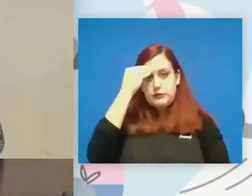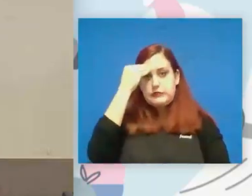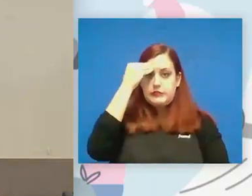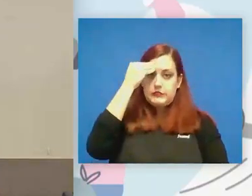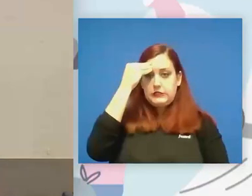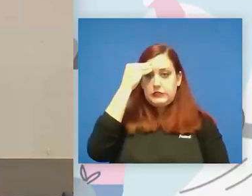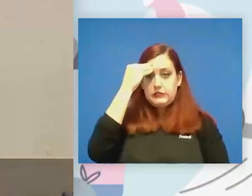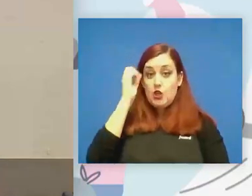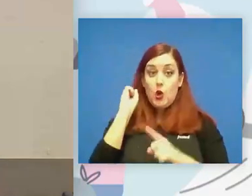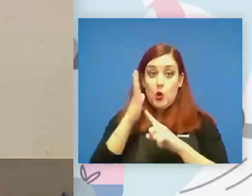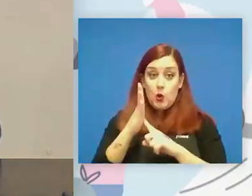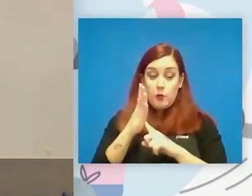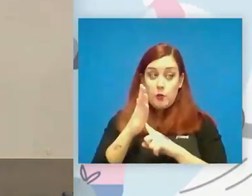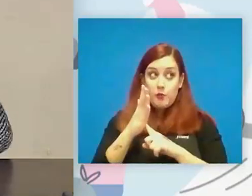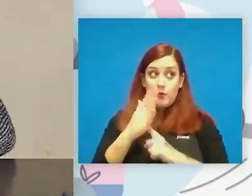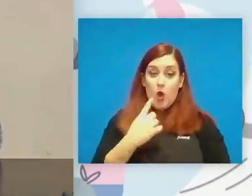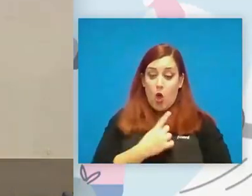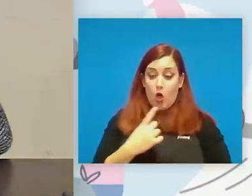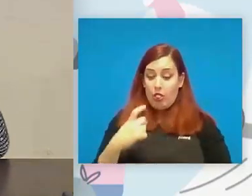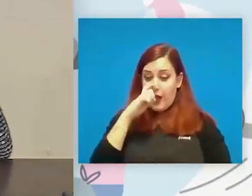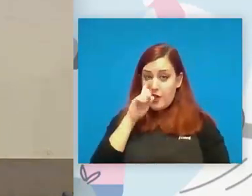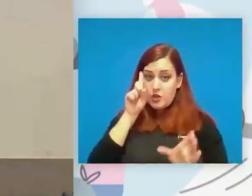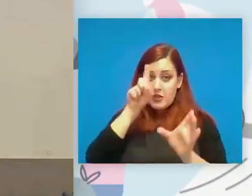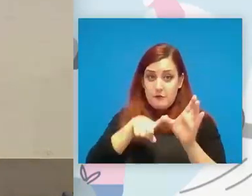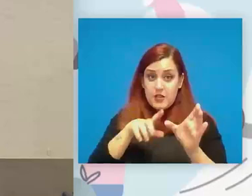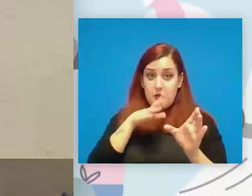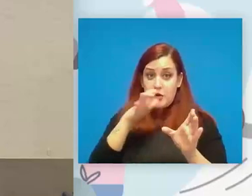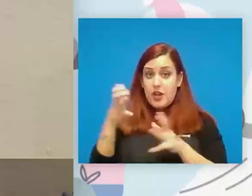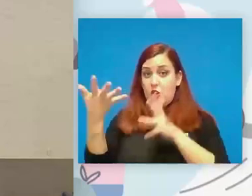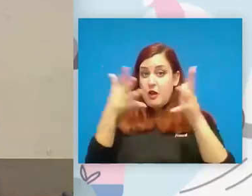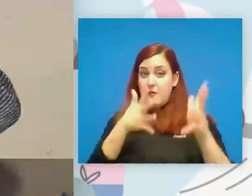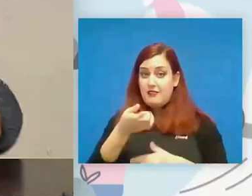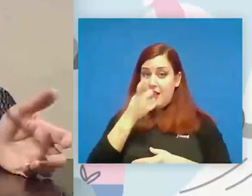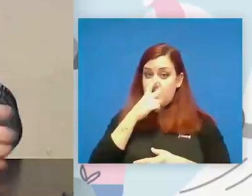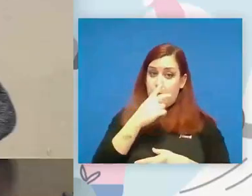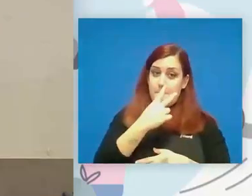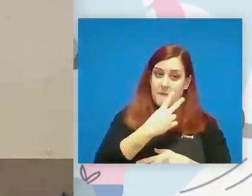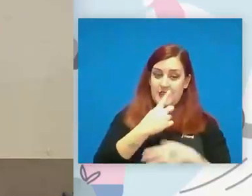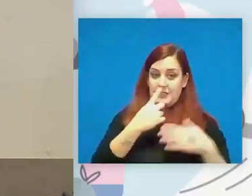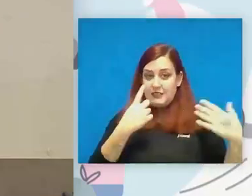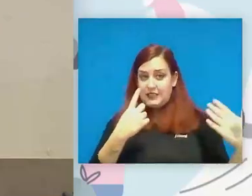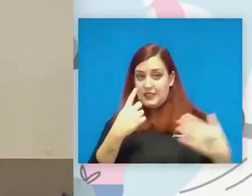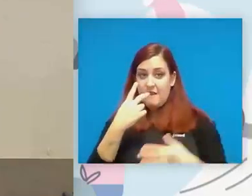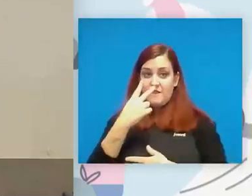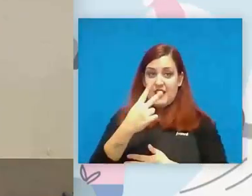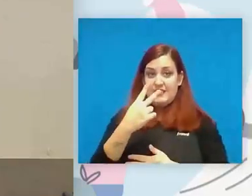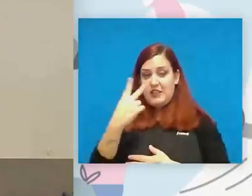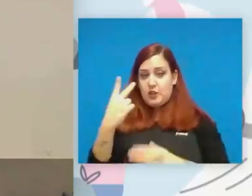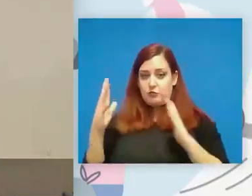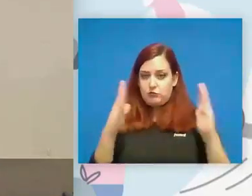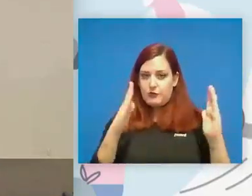tengo ningún grupo de 11 años de esgrima porque los que hay tienen 26 22 14 hablo de esgrima como